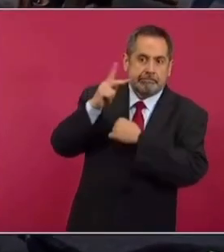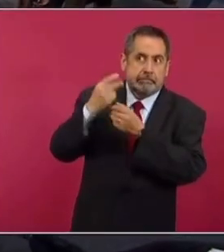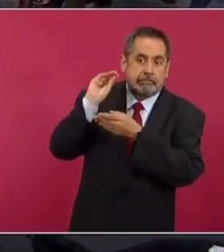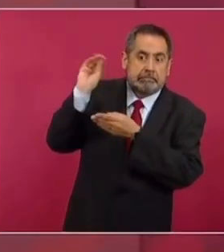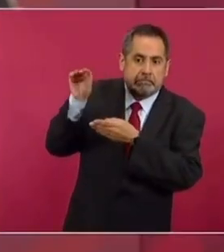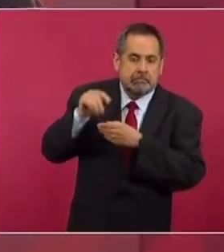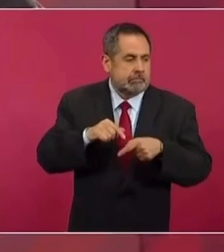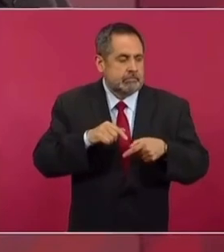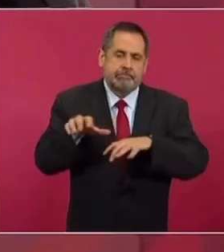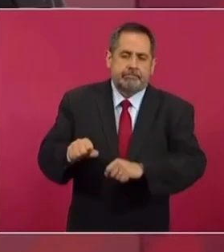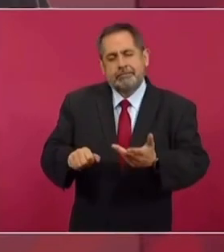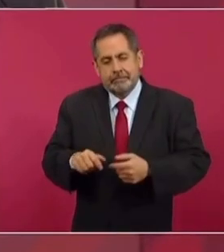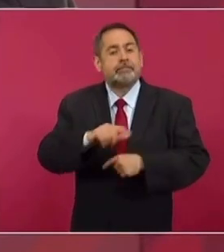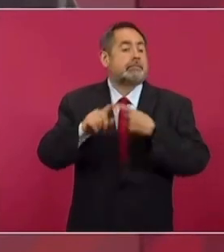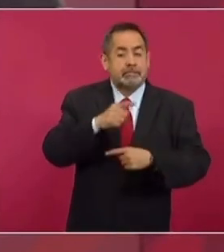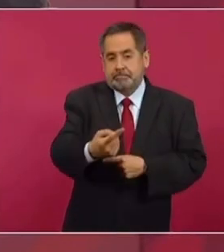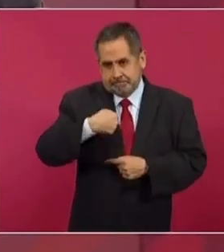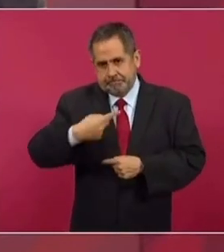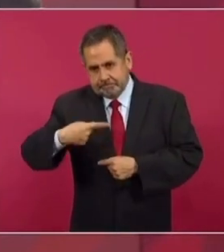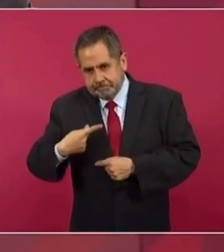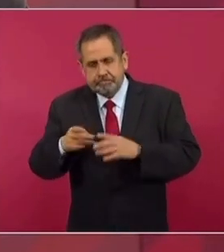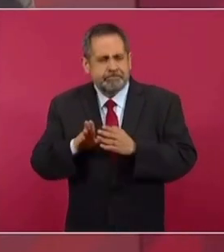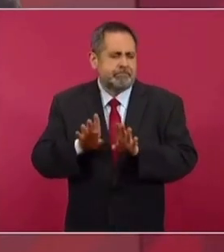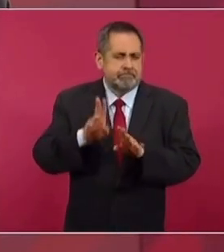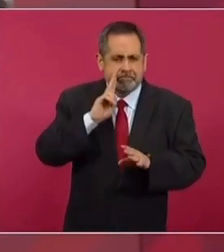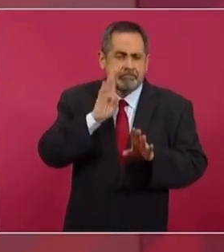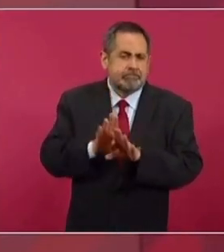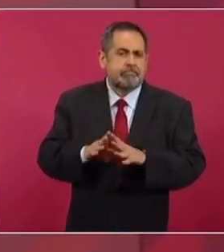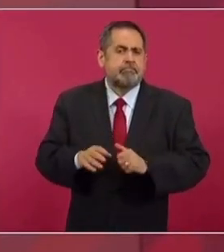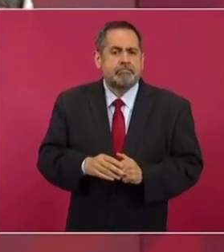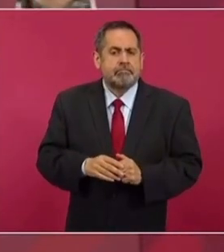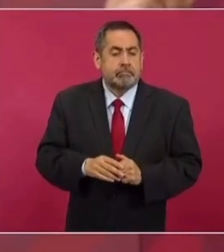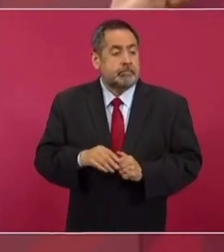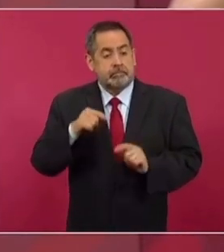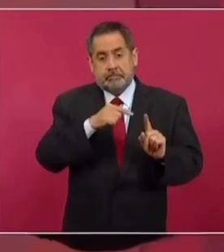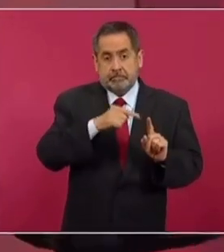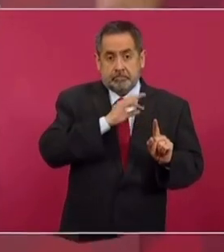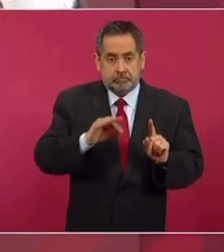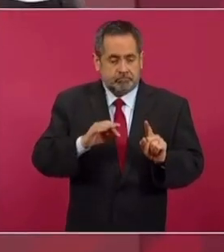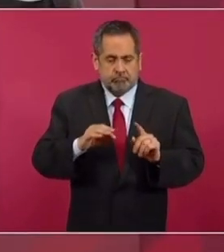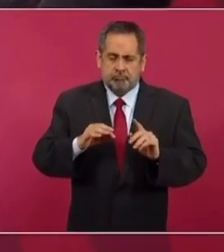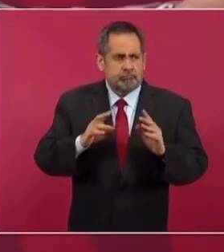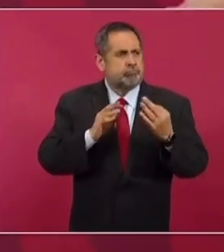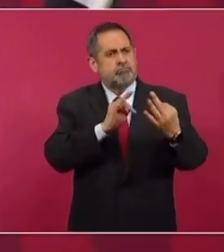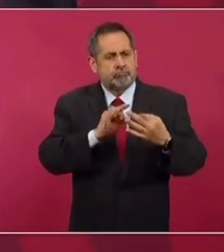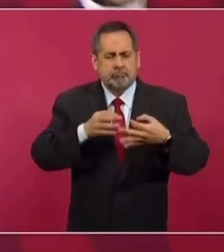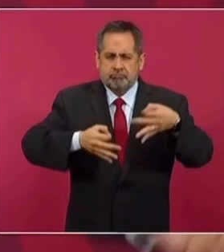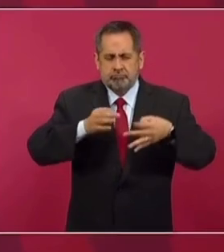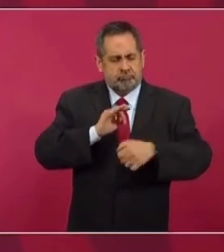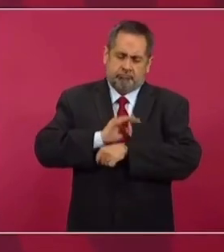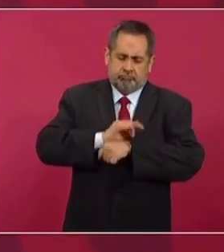Y cuando me plantearon que si había posibilidad de que él pudiera defenderse y